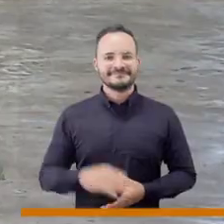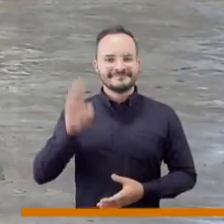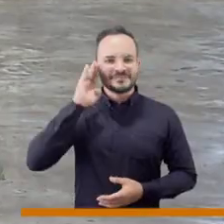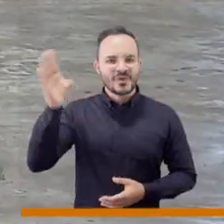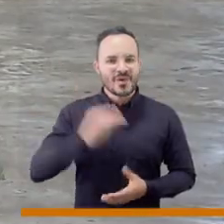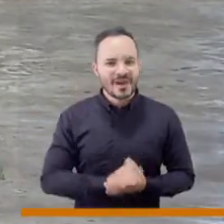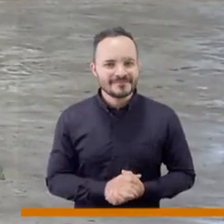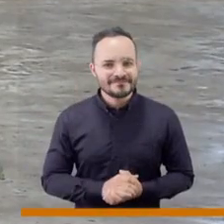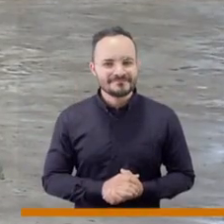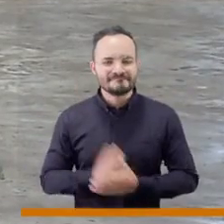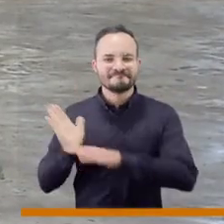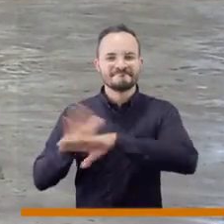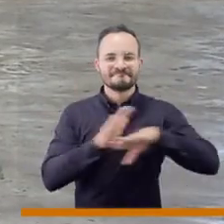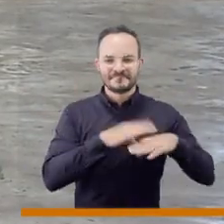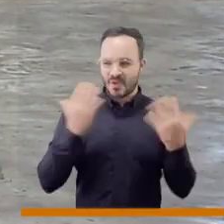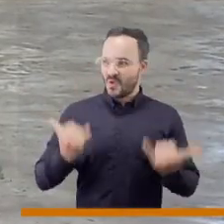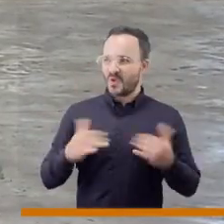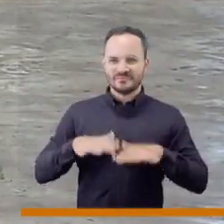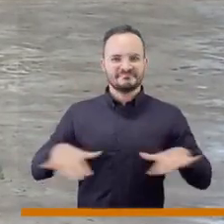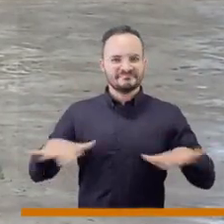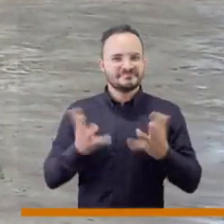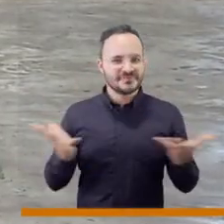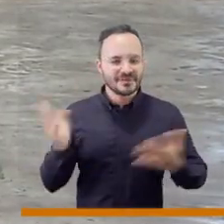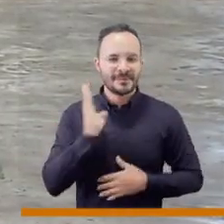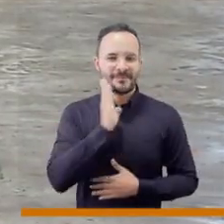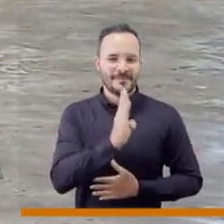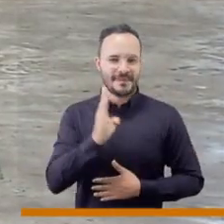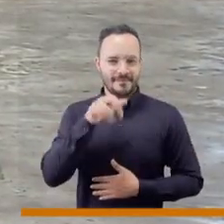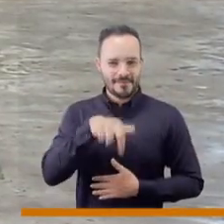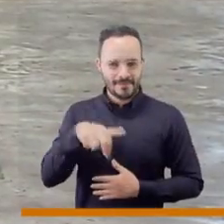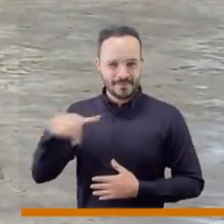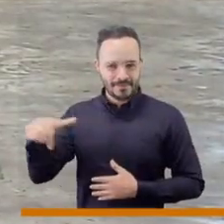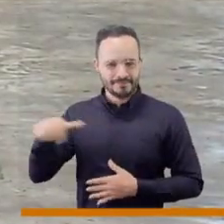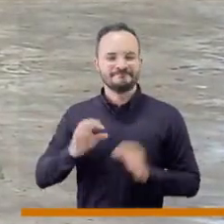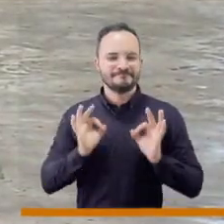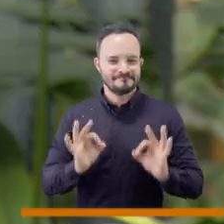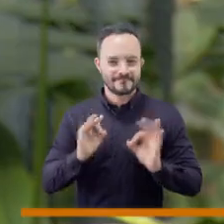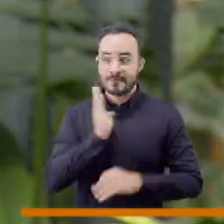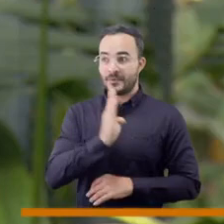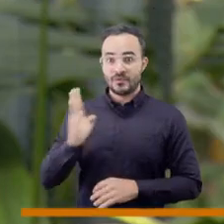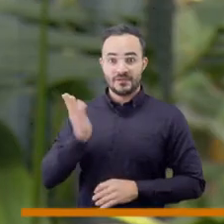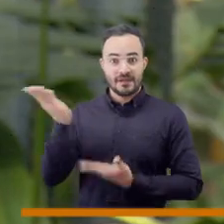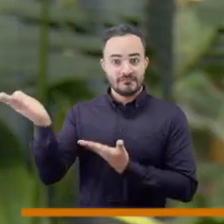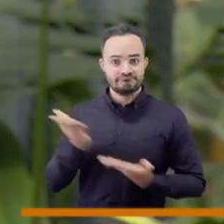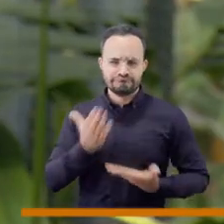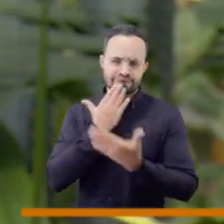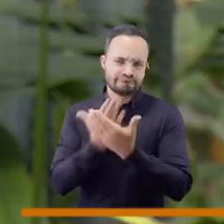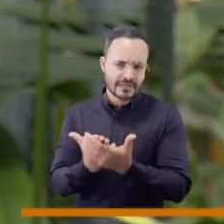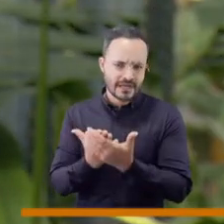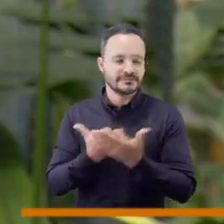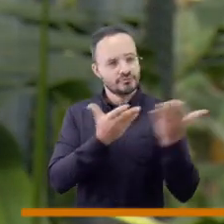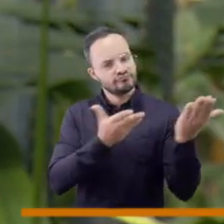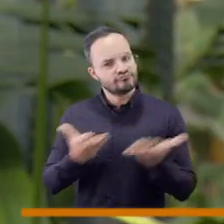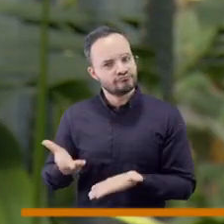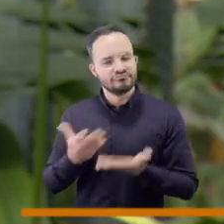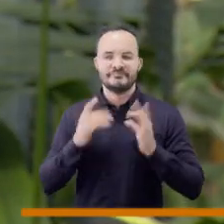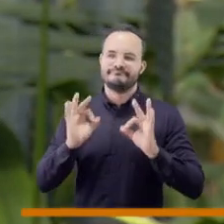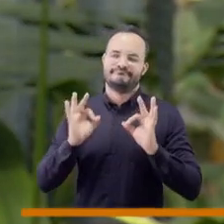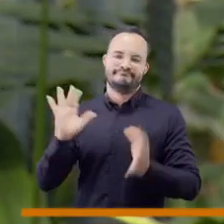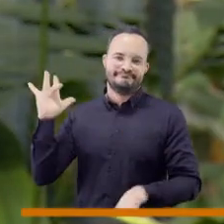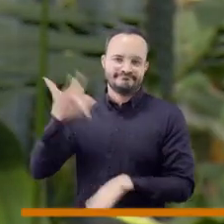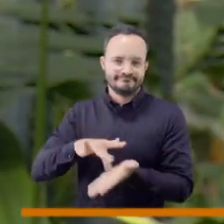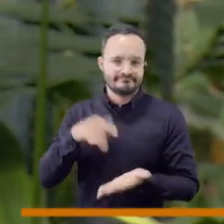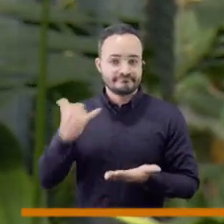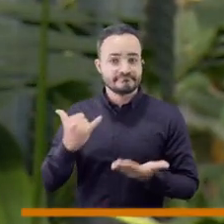Hola, hoy estamos desde la biblioteca pública piloto, entidad que nos presta sus instalaciones para este